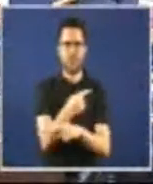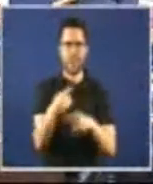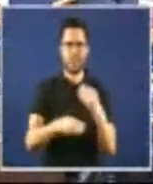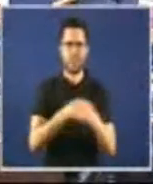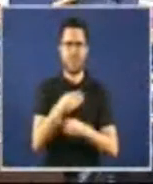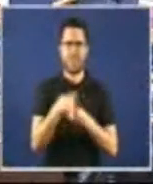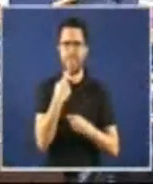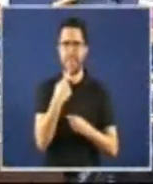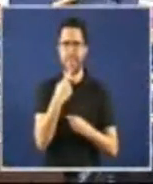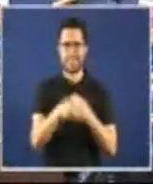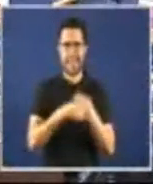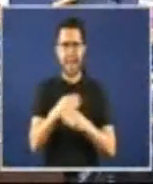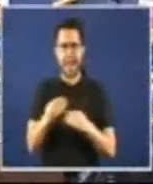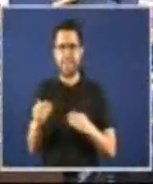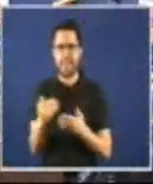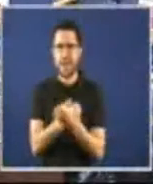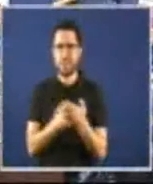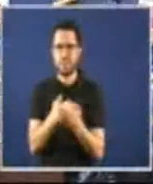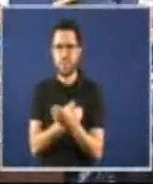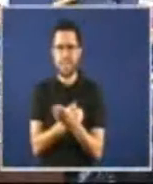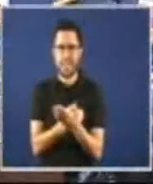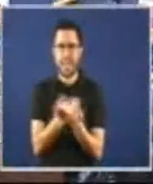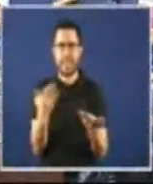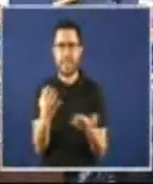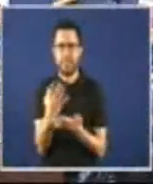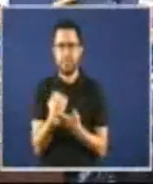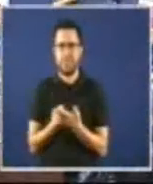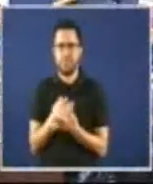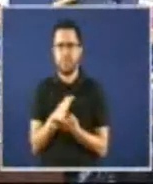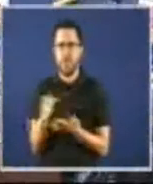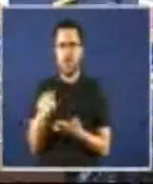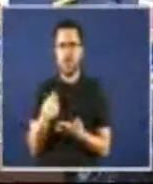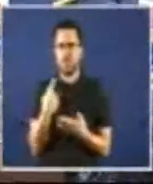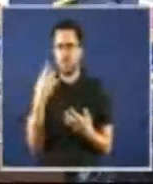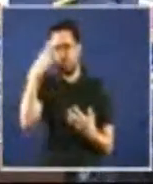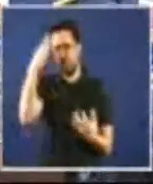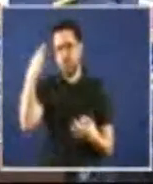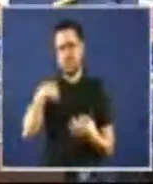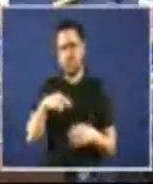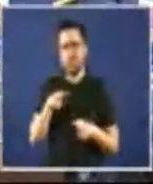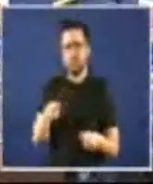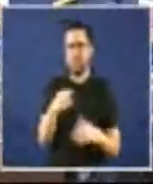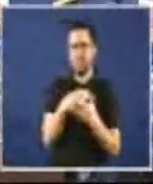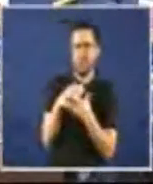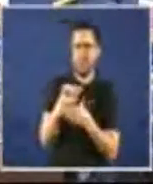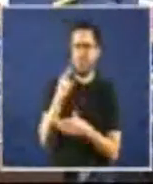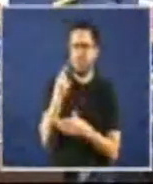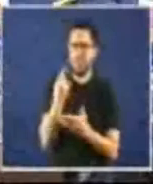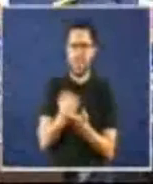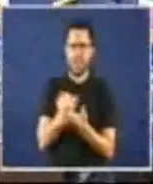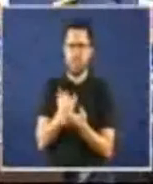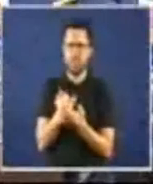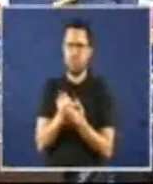dedica se pratica austeridade pero iso é de catón é de primeiro curso de macroeconómica nada máis pero ustedes non lhes importan porque a